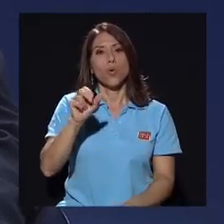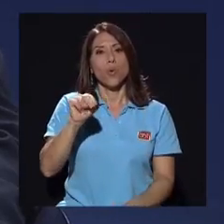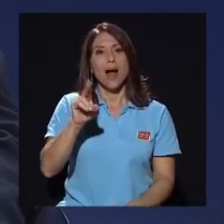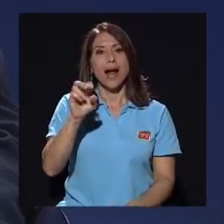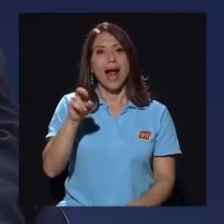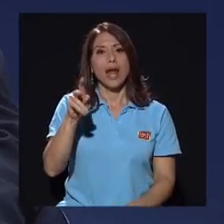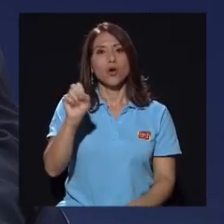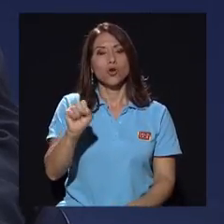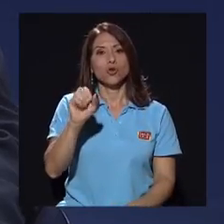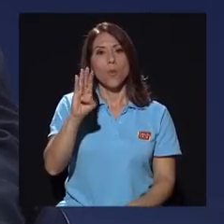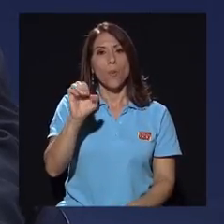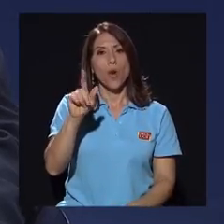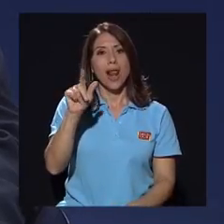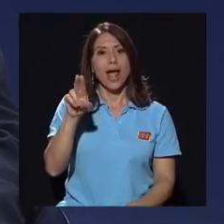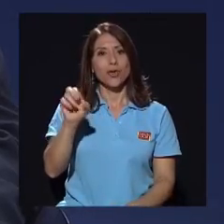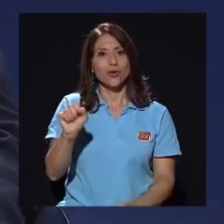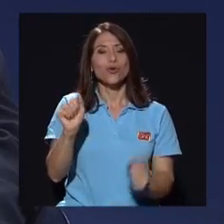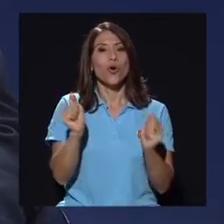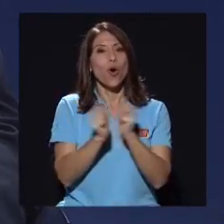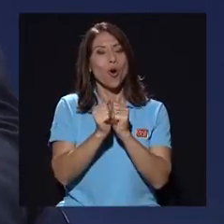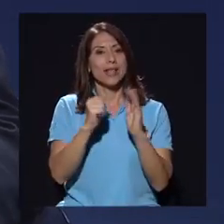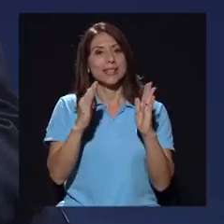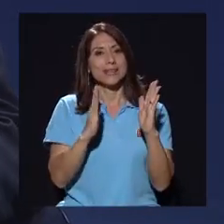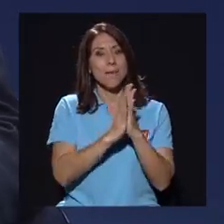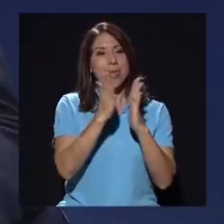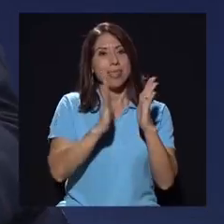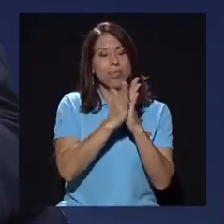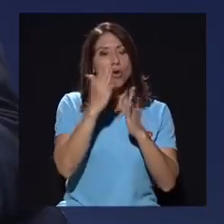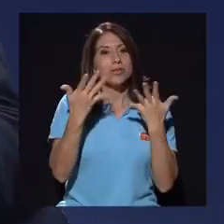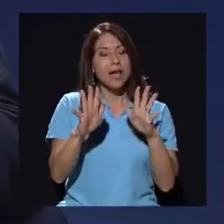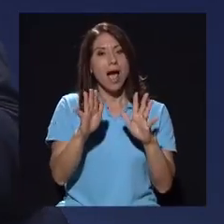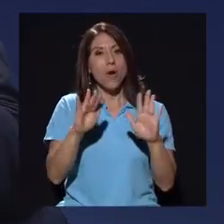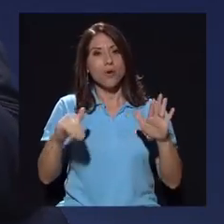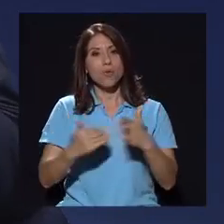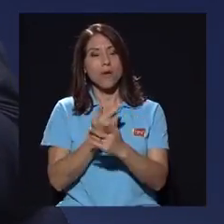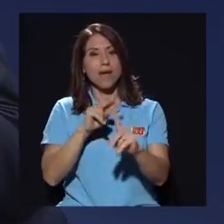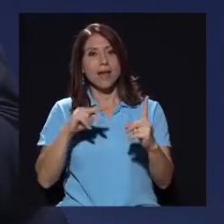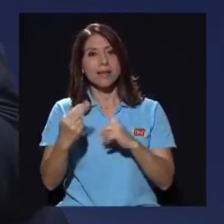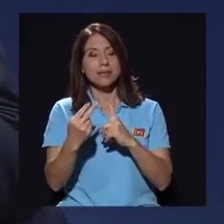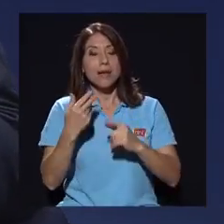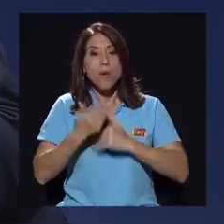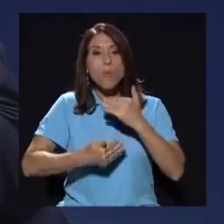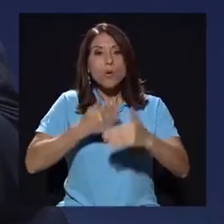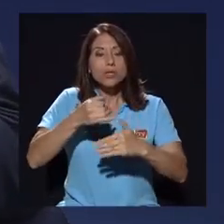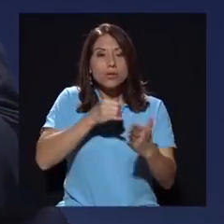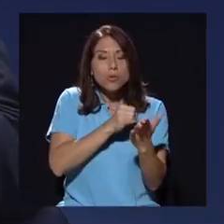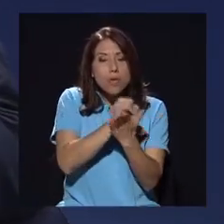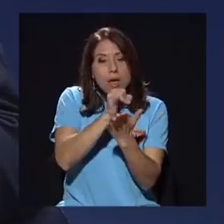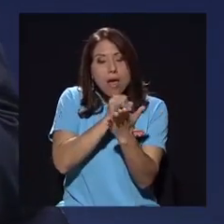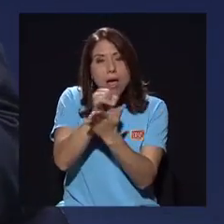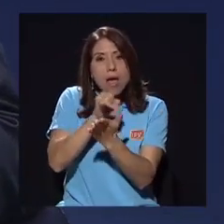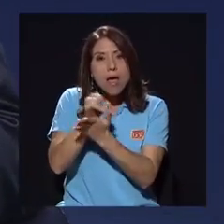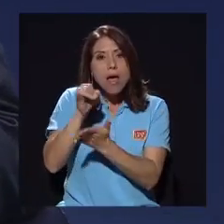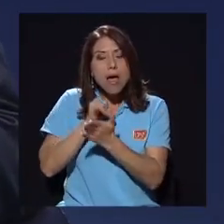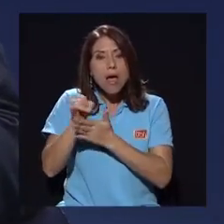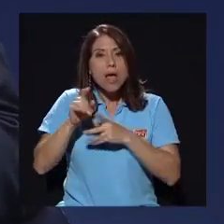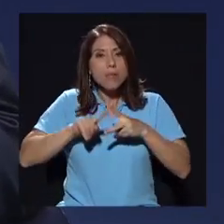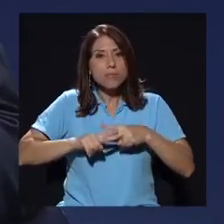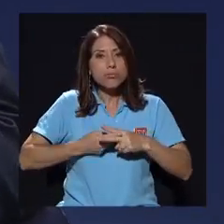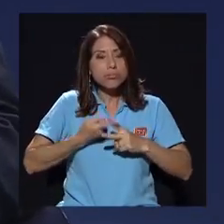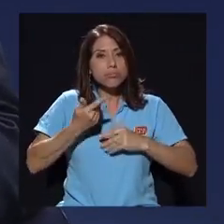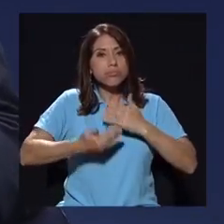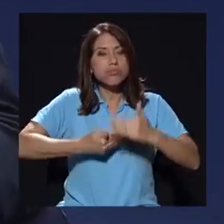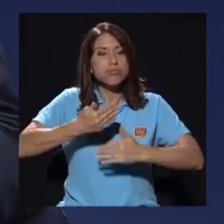específicamente, con el cemento que se da a una nueva arista y que en proceso de investigación empieza de algún modo a